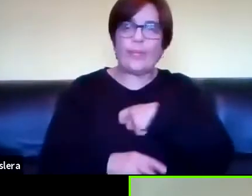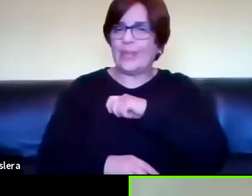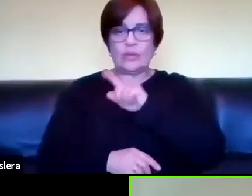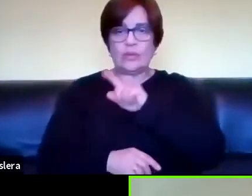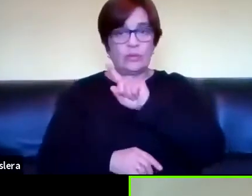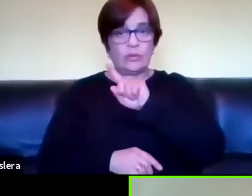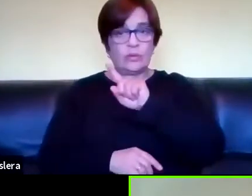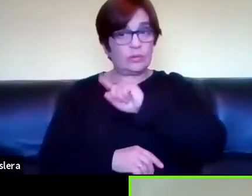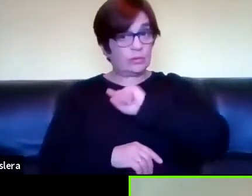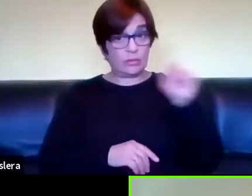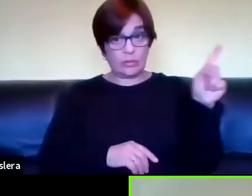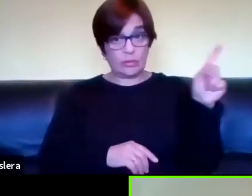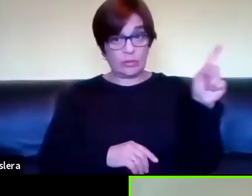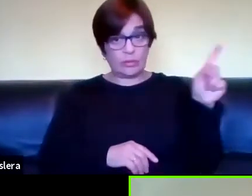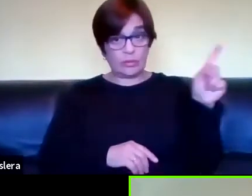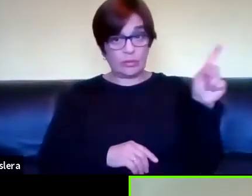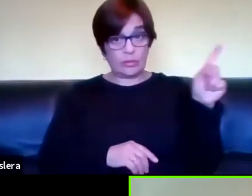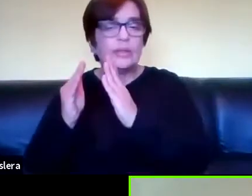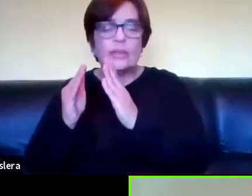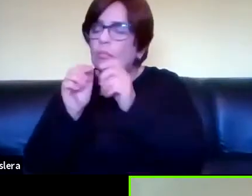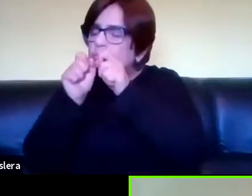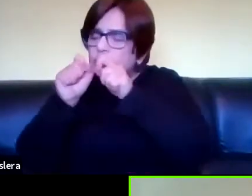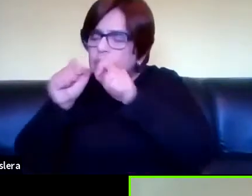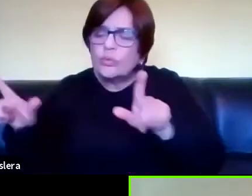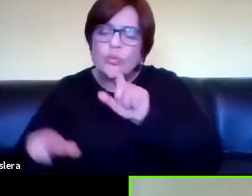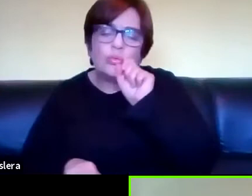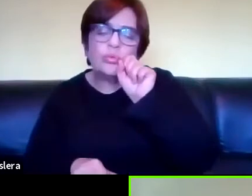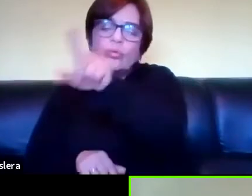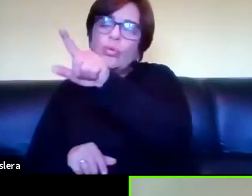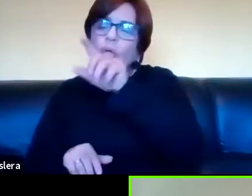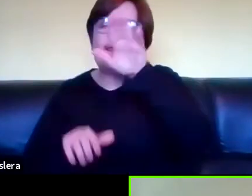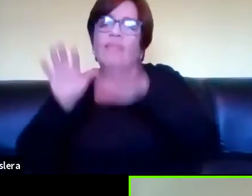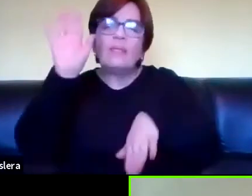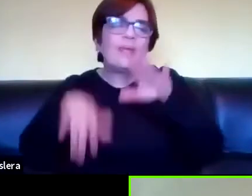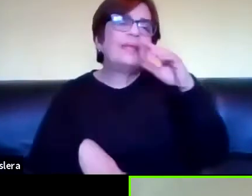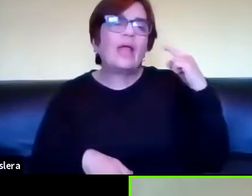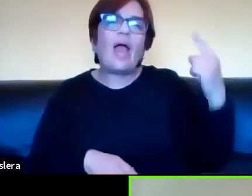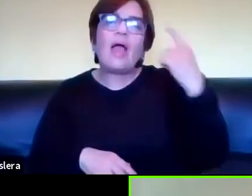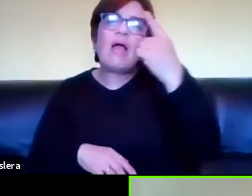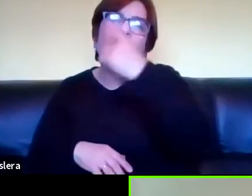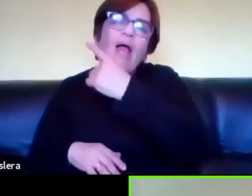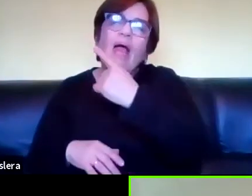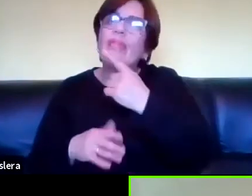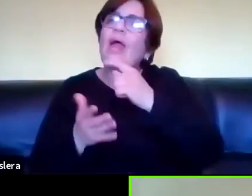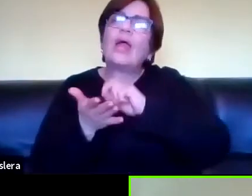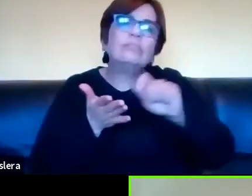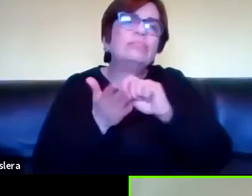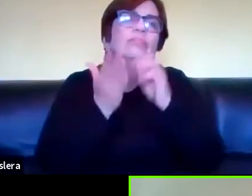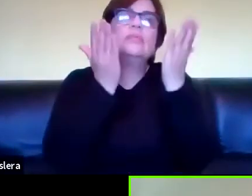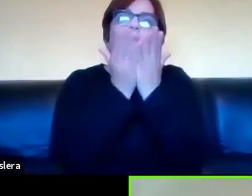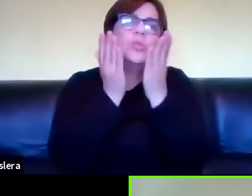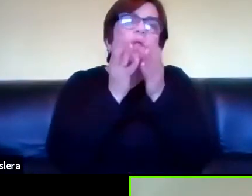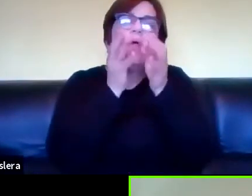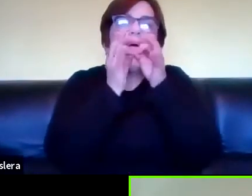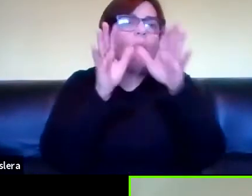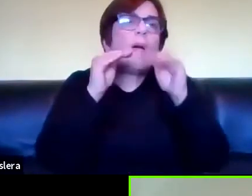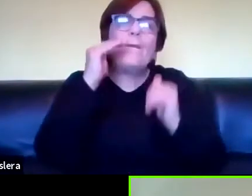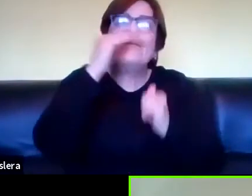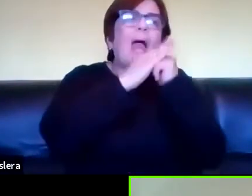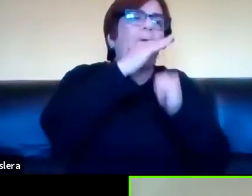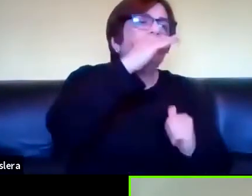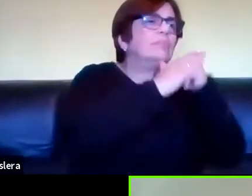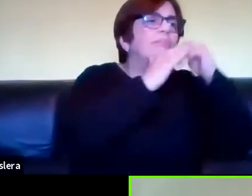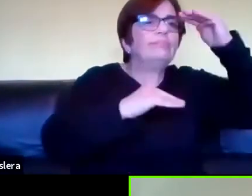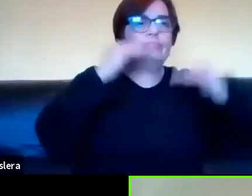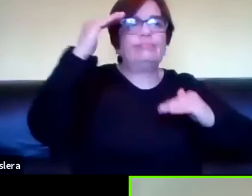materna y bueno cada uno en la educación va a llegar a donde pueda como quiera y lo que necesite en relación a la segunda lengua